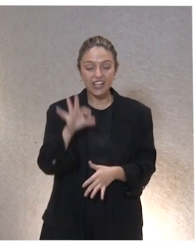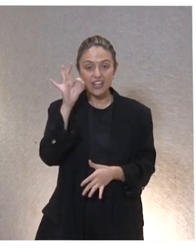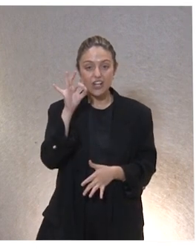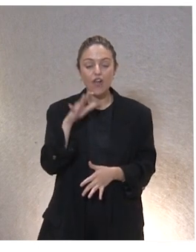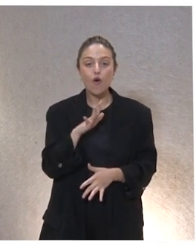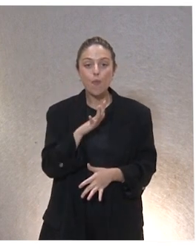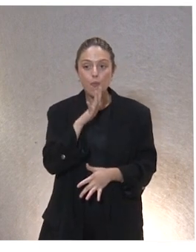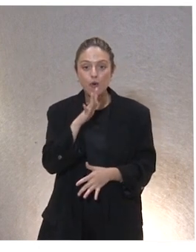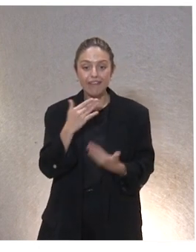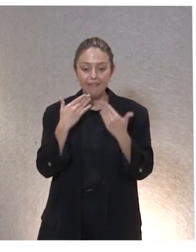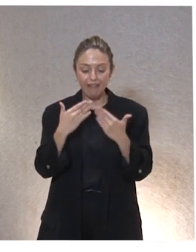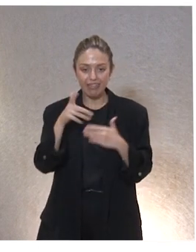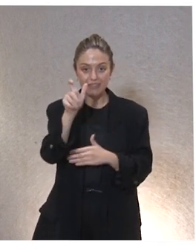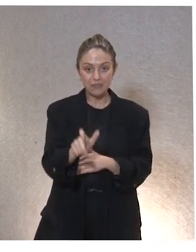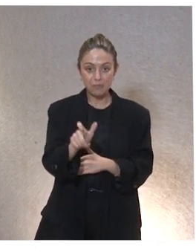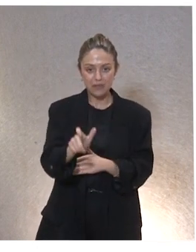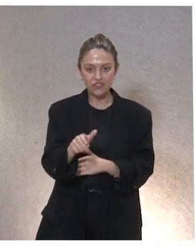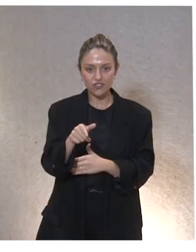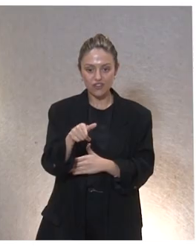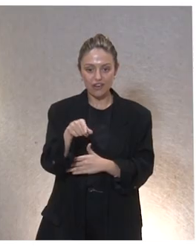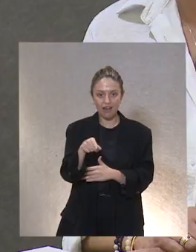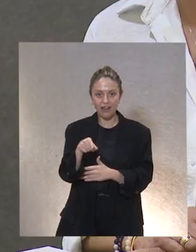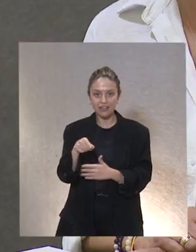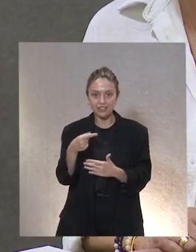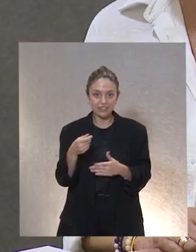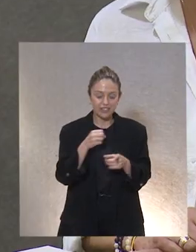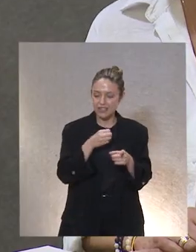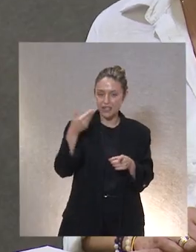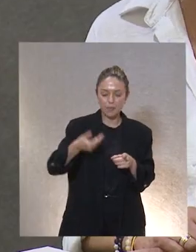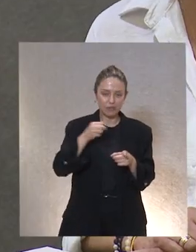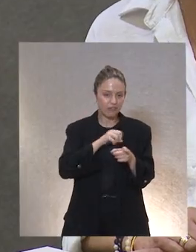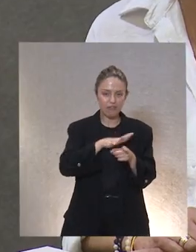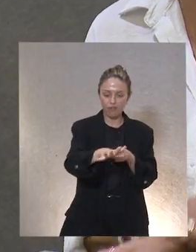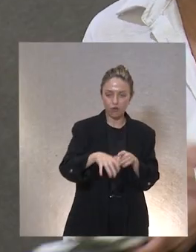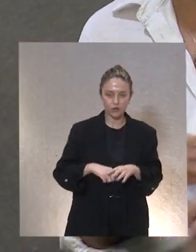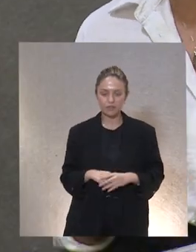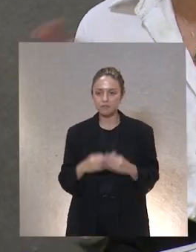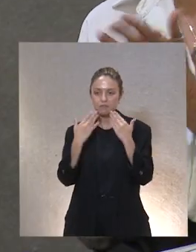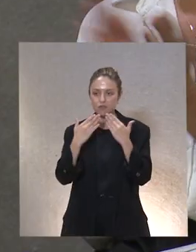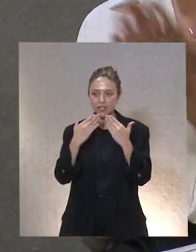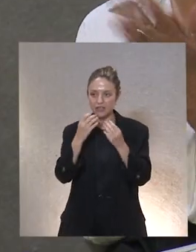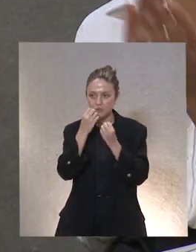donde fluye todo el sistema de apoyos y mecánicos Muchas gracias Muchas gracias Muy bien